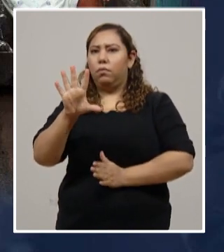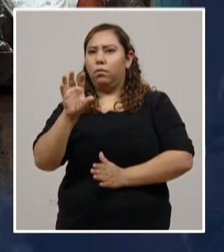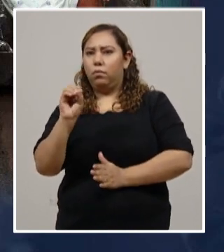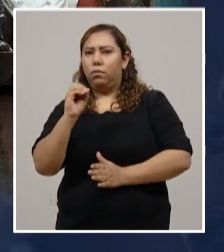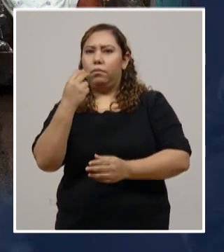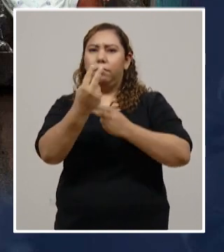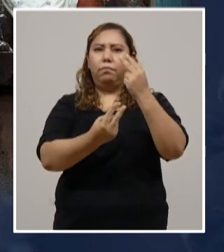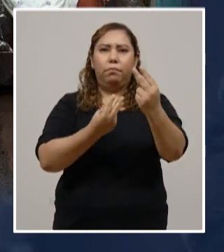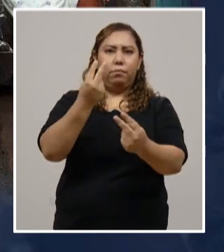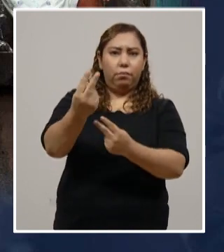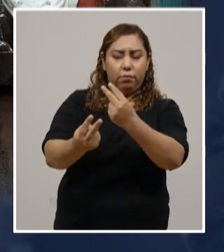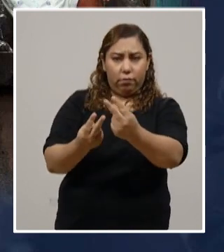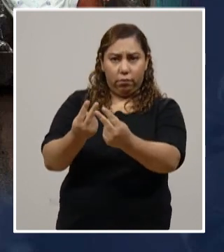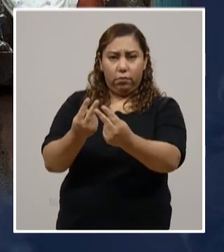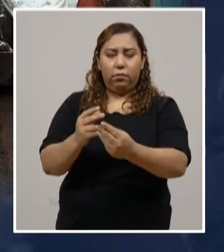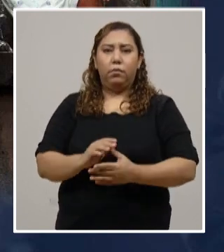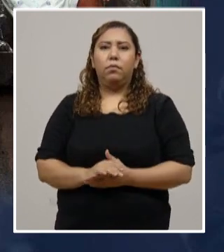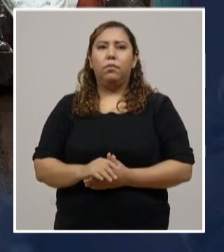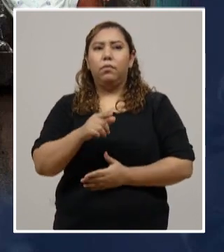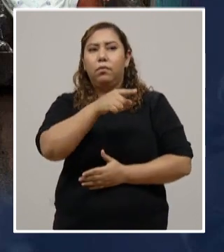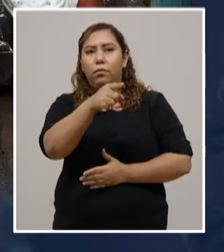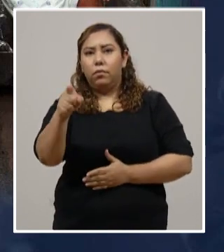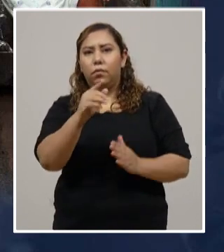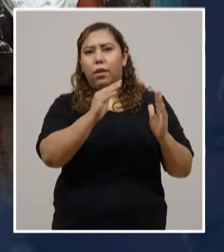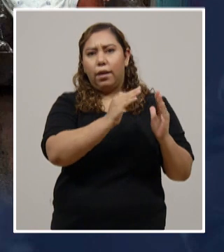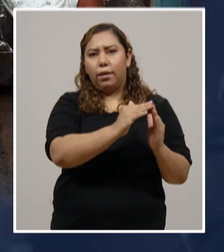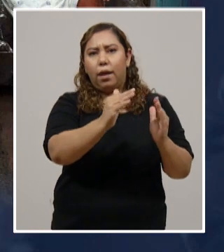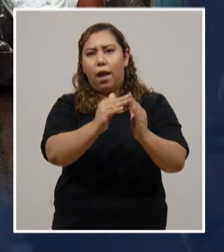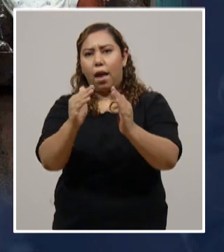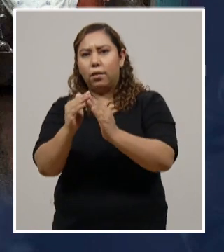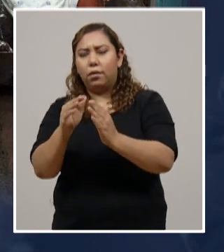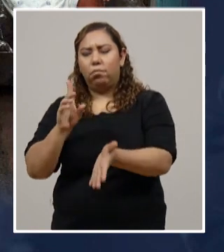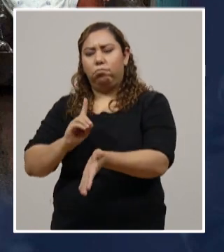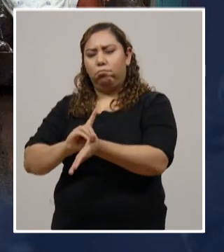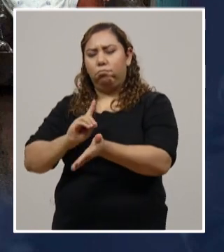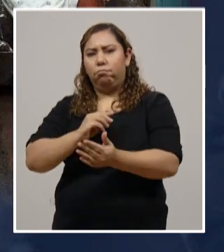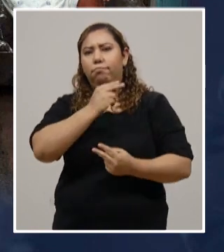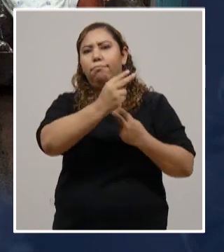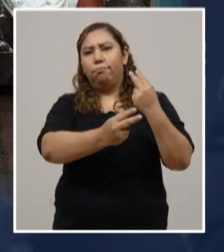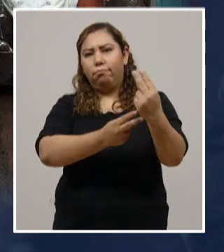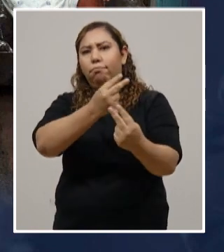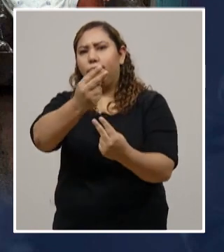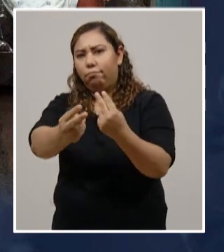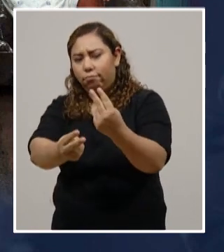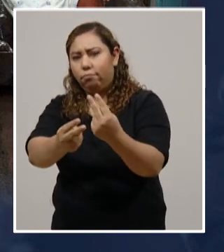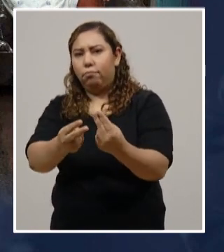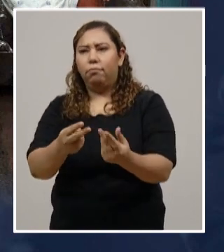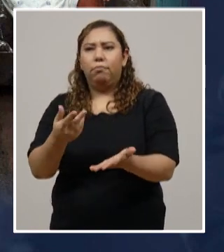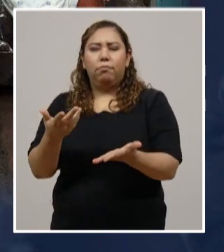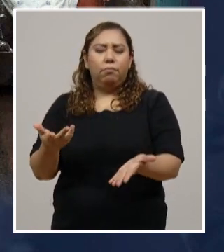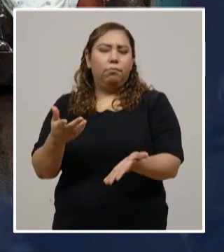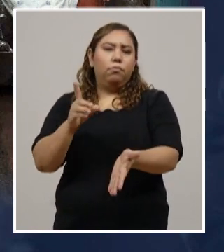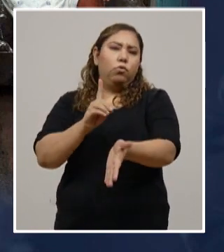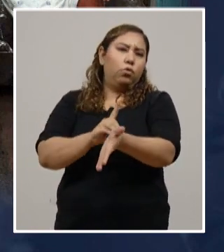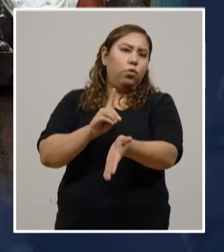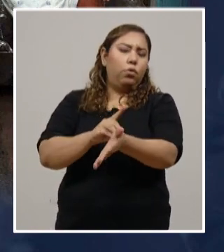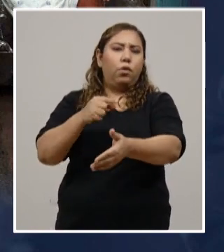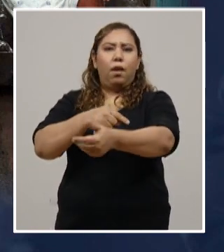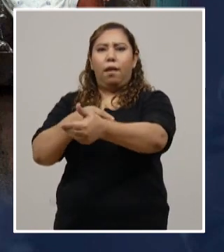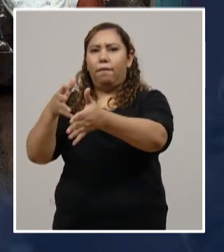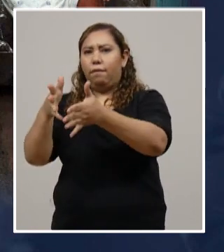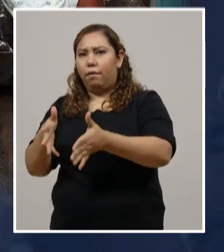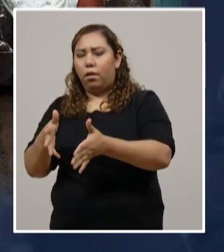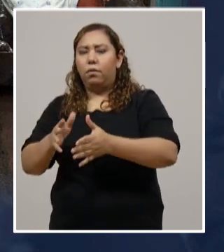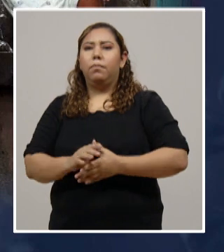visitas, viviendas que han sido visitadas por este equipo de médicos, profesionales de la salud, enfermeras, en fin, y han dado una cobertura